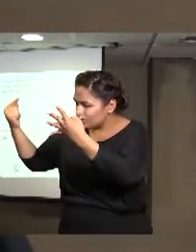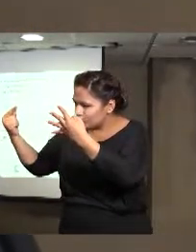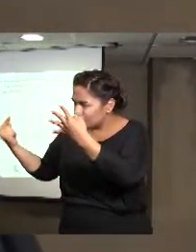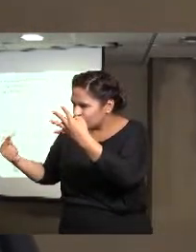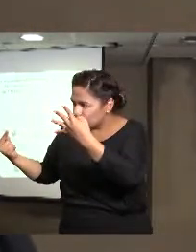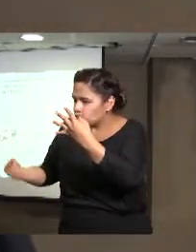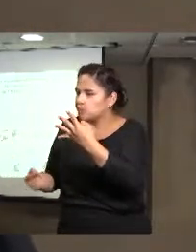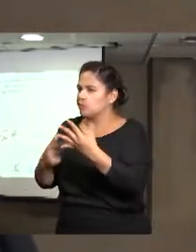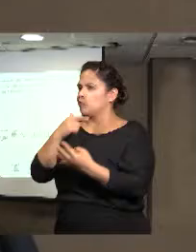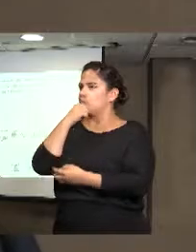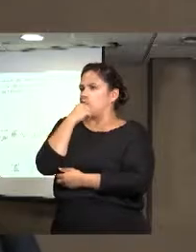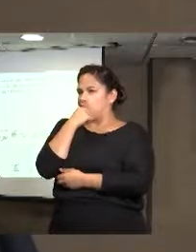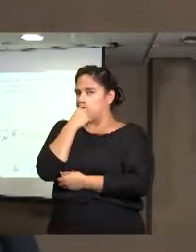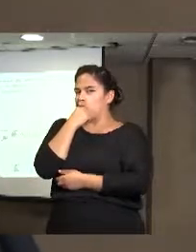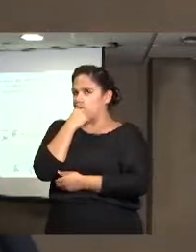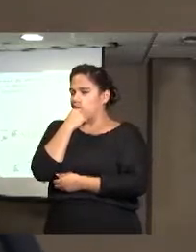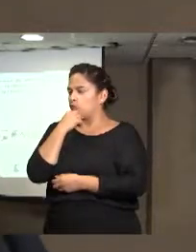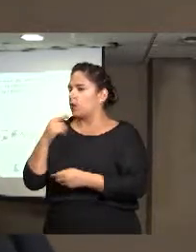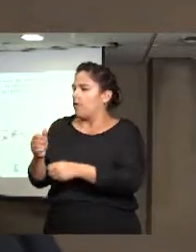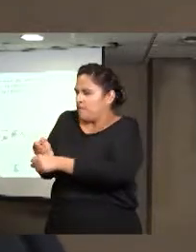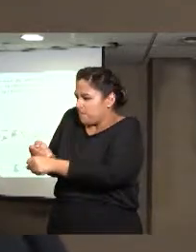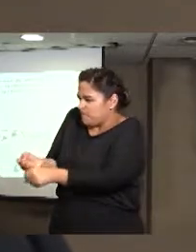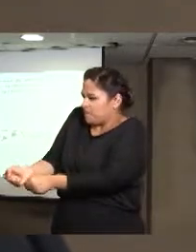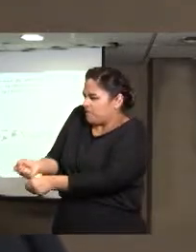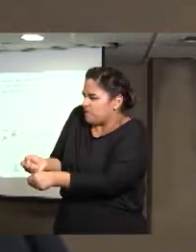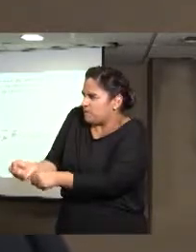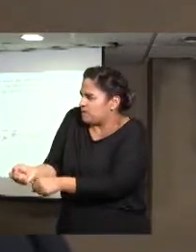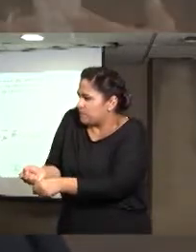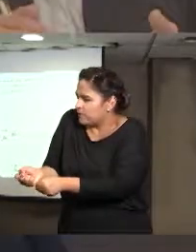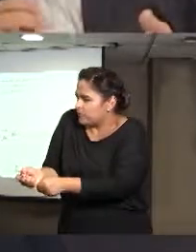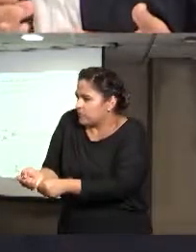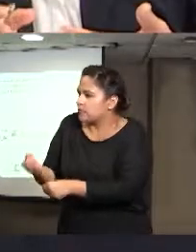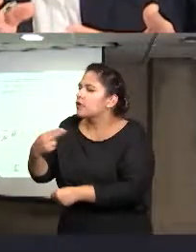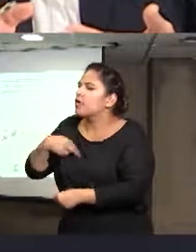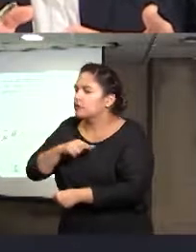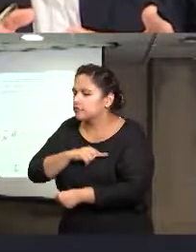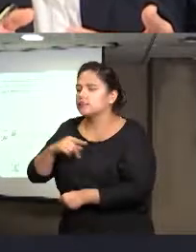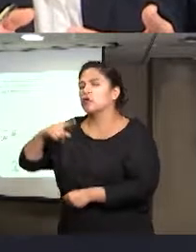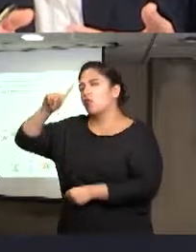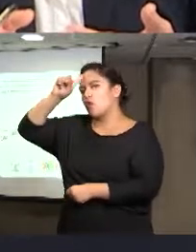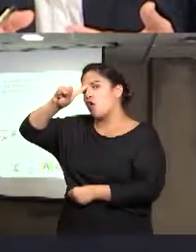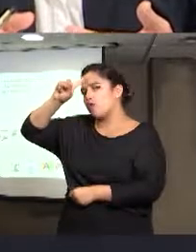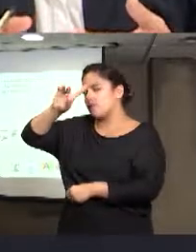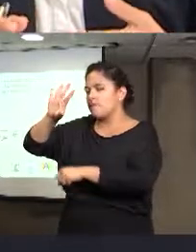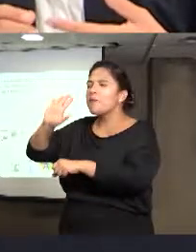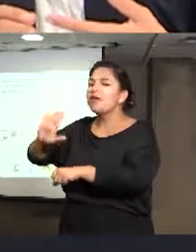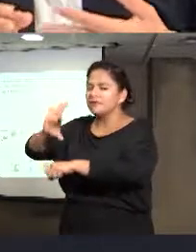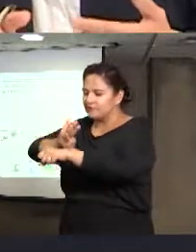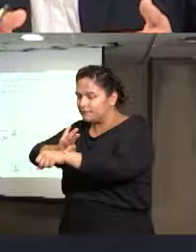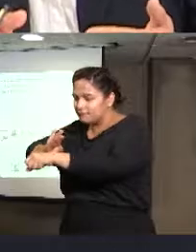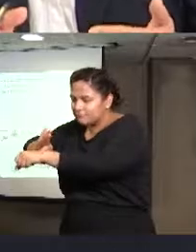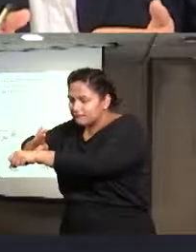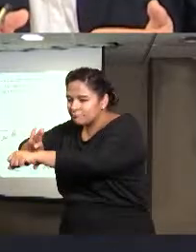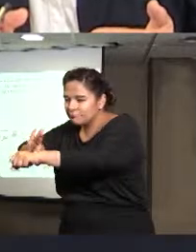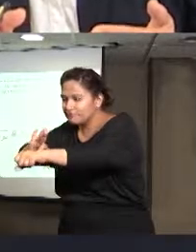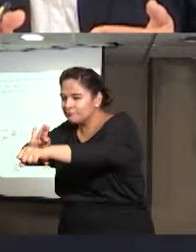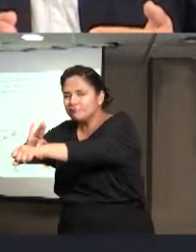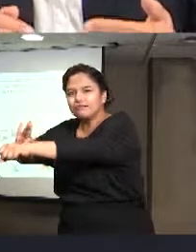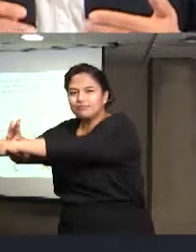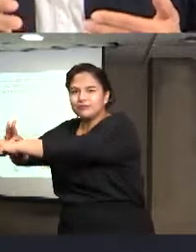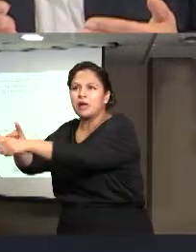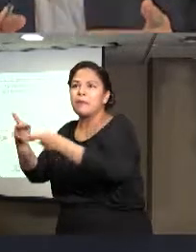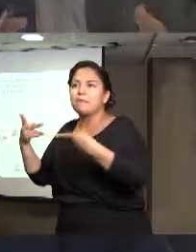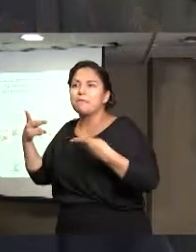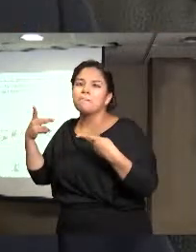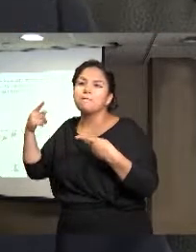tiende a esta situación de la explotación, ya vamos dando el asesoramiento correspondiente, para que la persona esté segura,